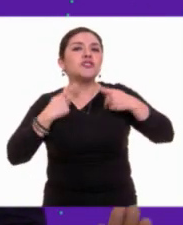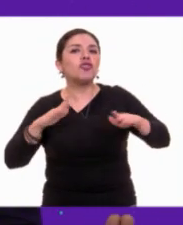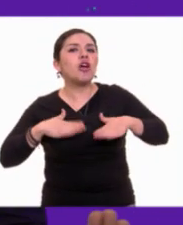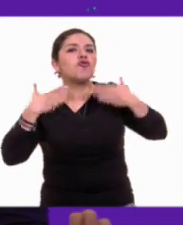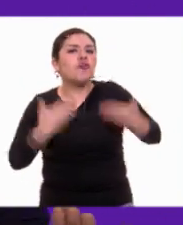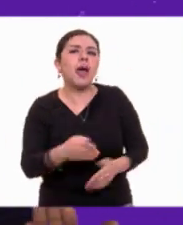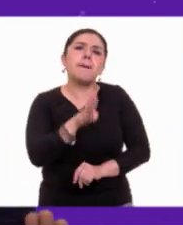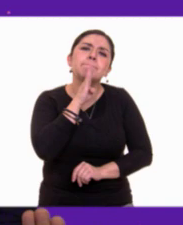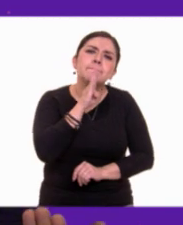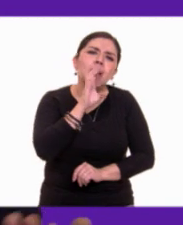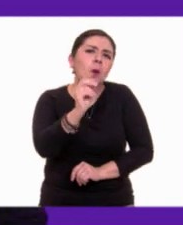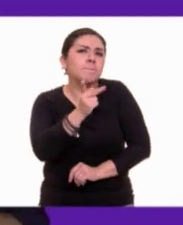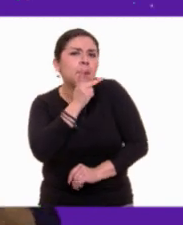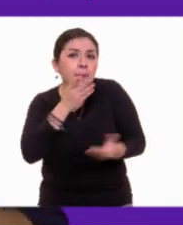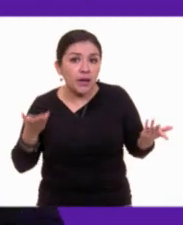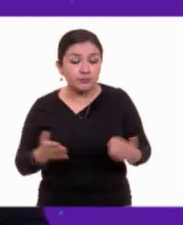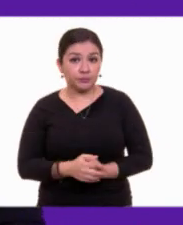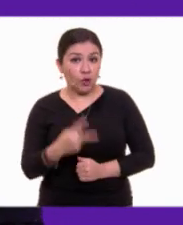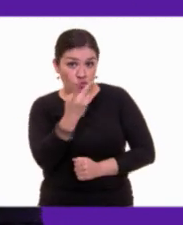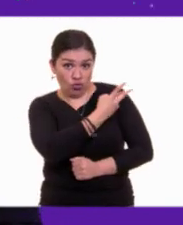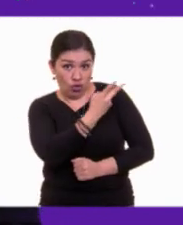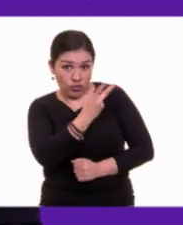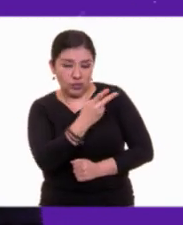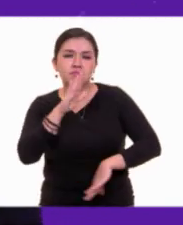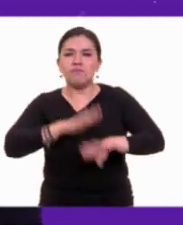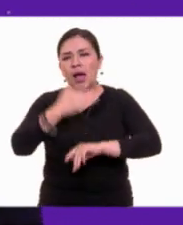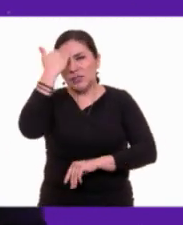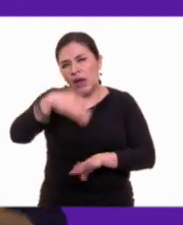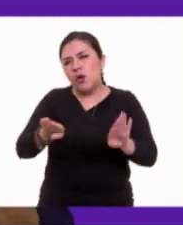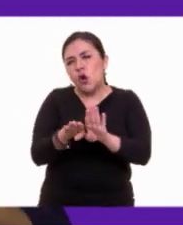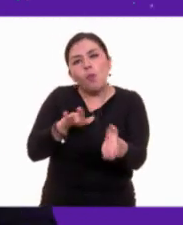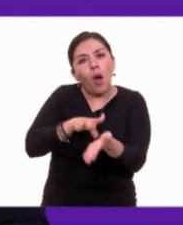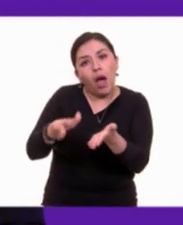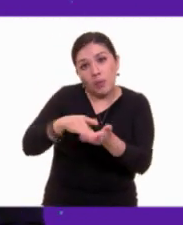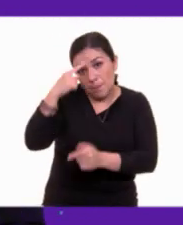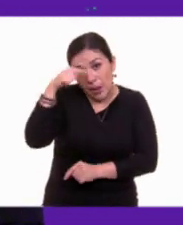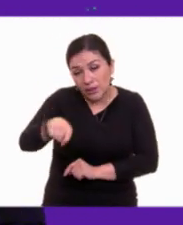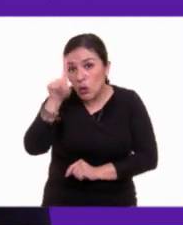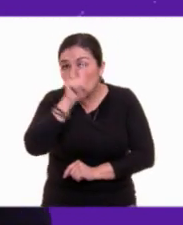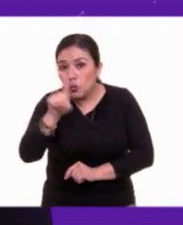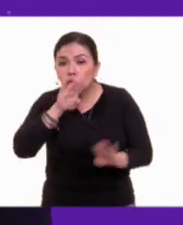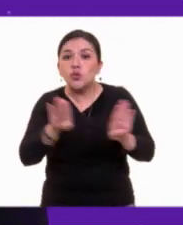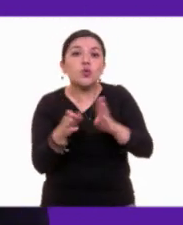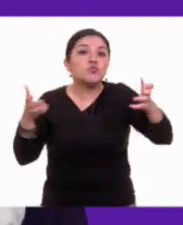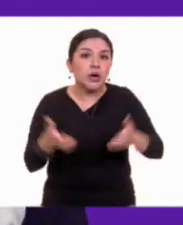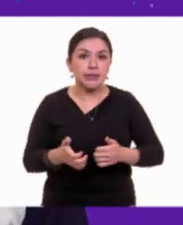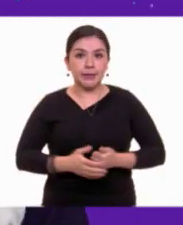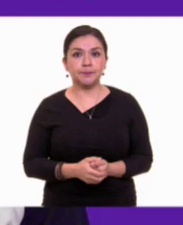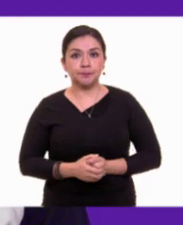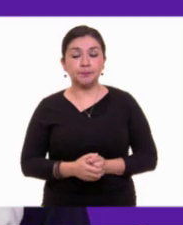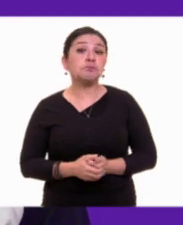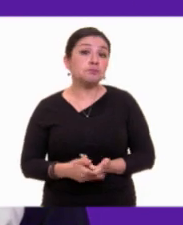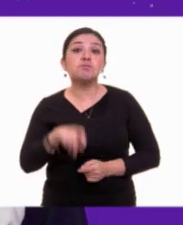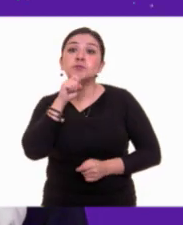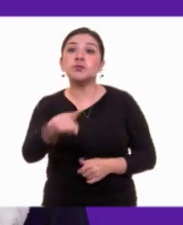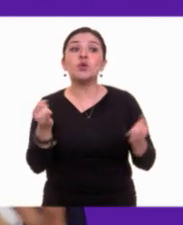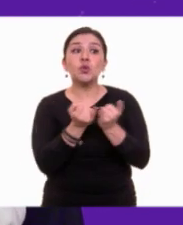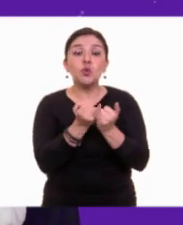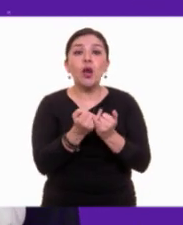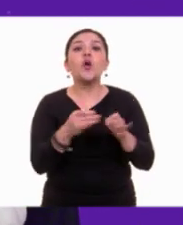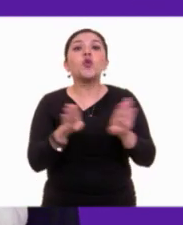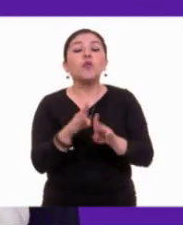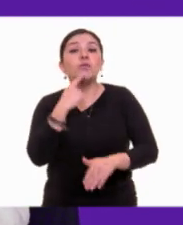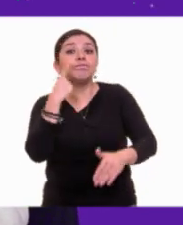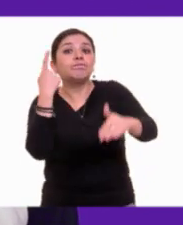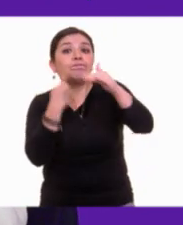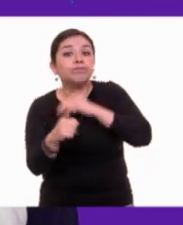como mamá o papá. Son ellos quienes mejor sabrán apoyarte y orientarte en estos casos. Así mismo, para poder